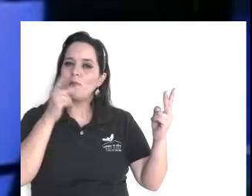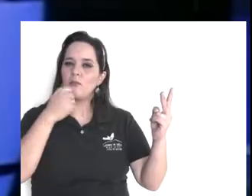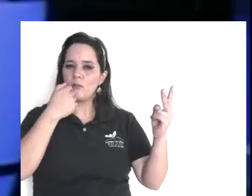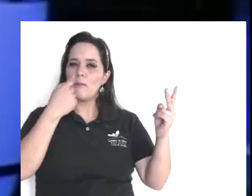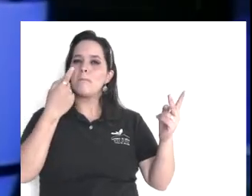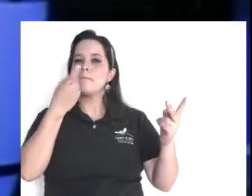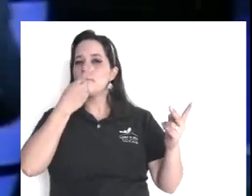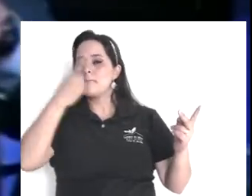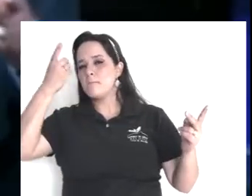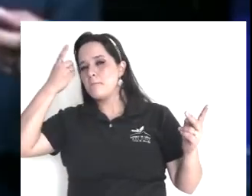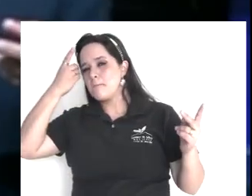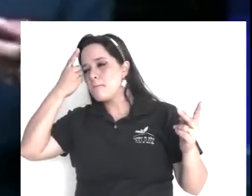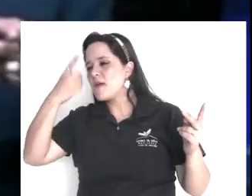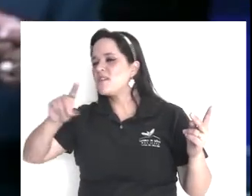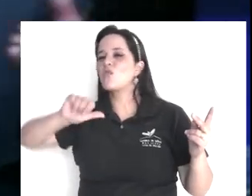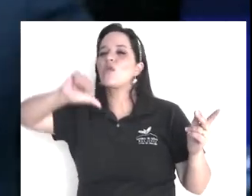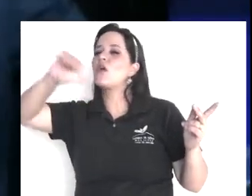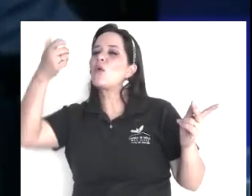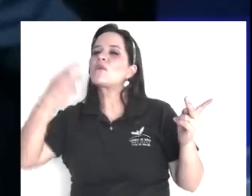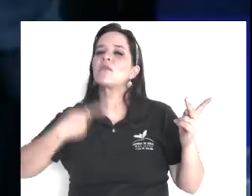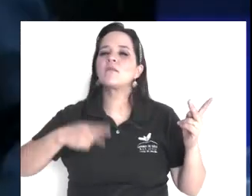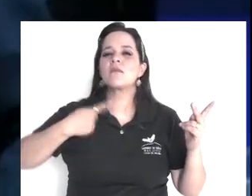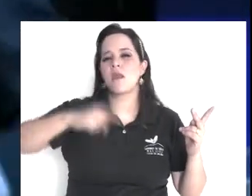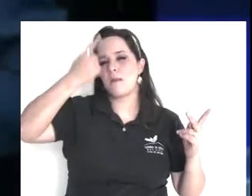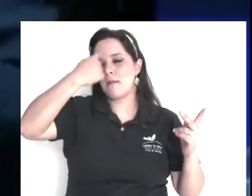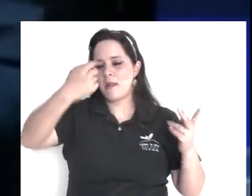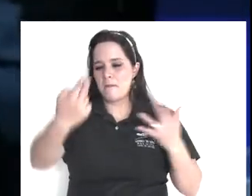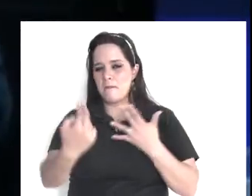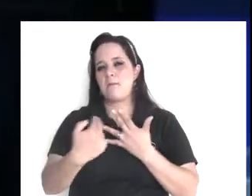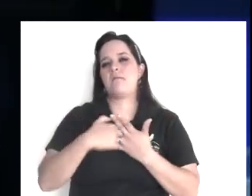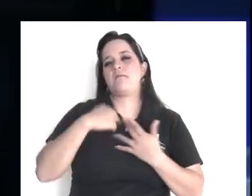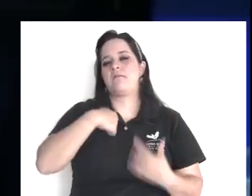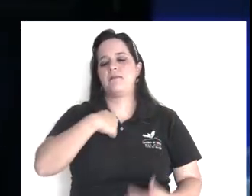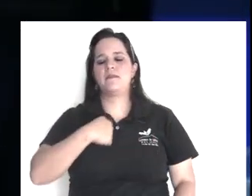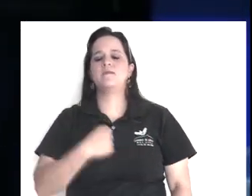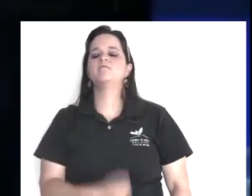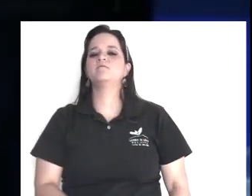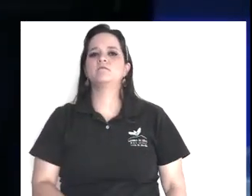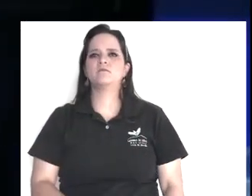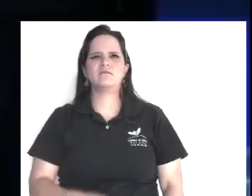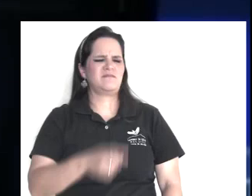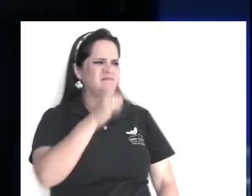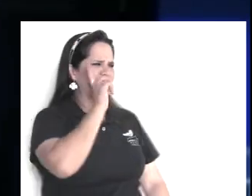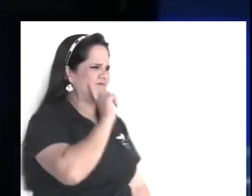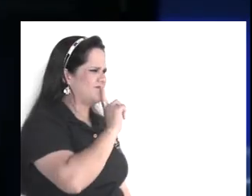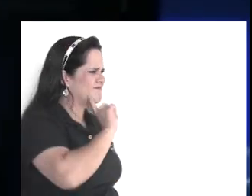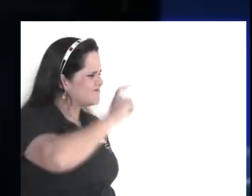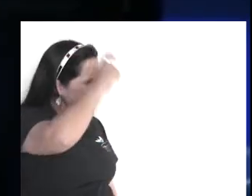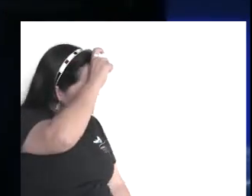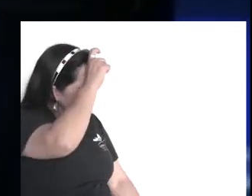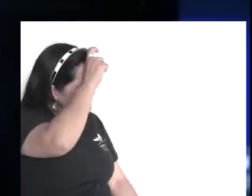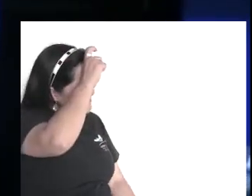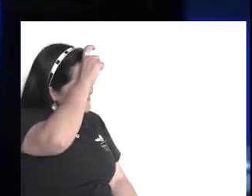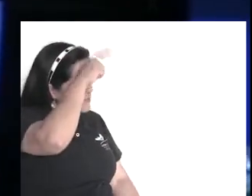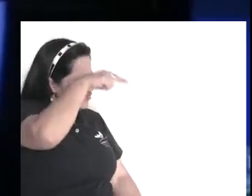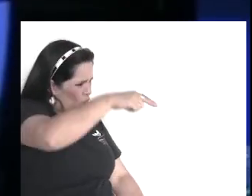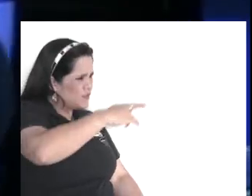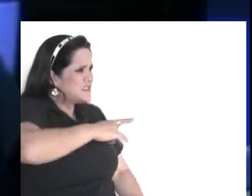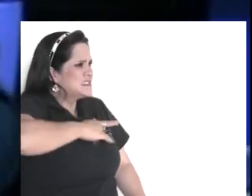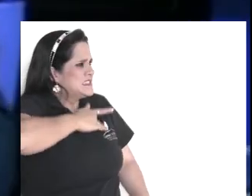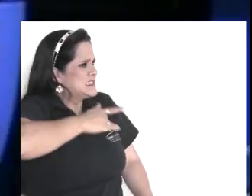fíjate, esas son expresiones, de nosotros los cristianos, siento en mi corazón, que, que,